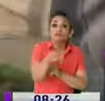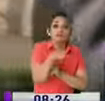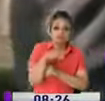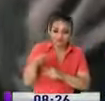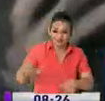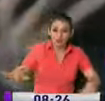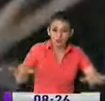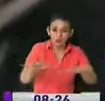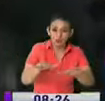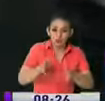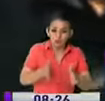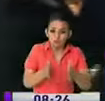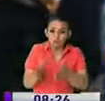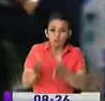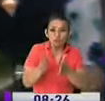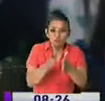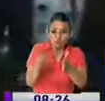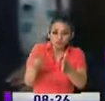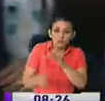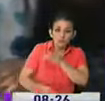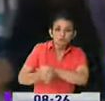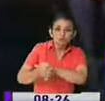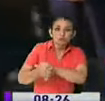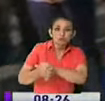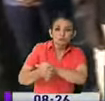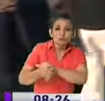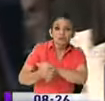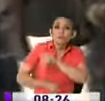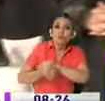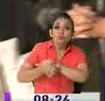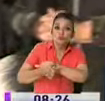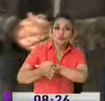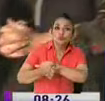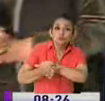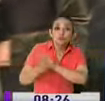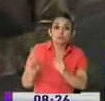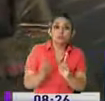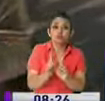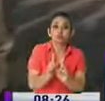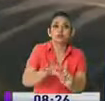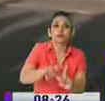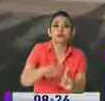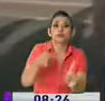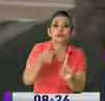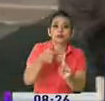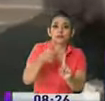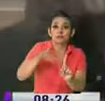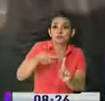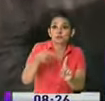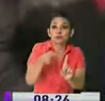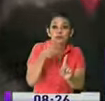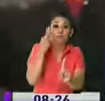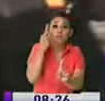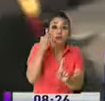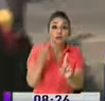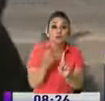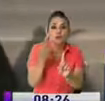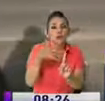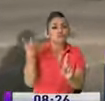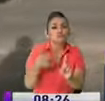en esta cerca, se esconden detrás de esta cerca y cuando pasa una mujer y está sola,